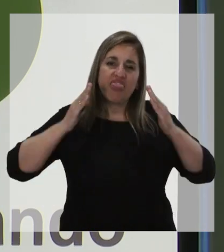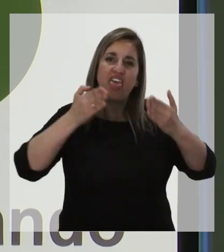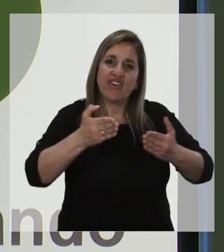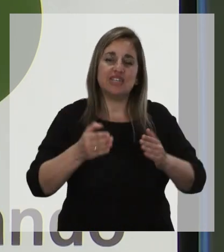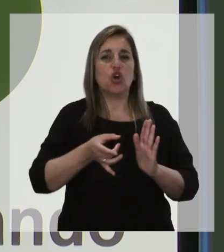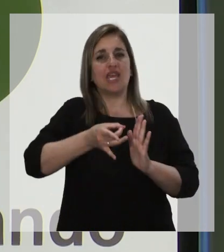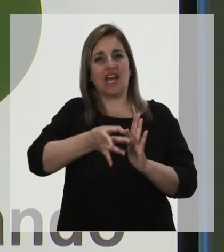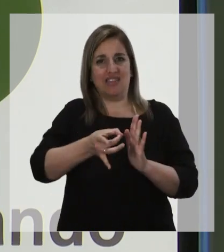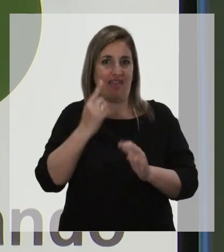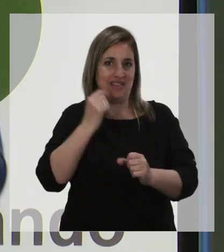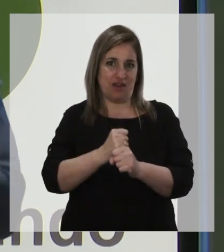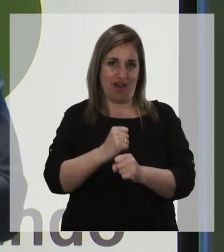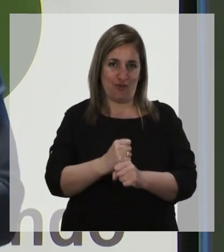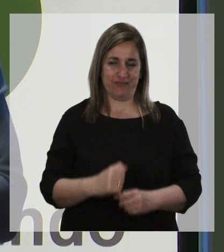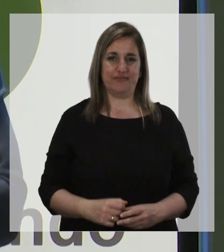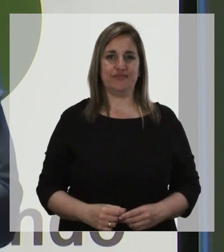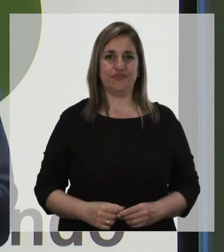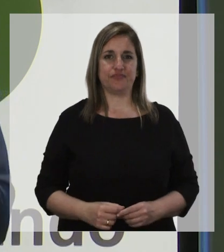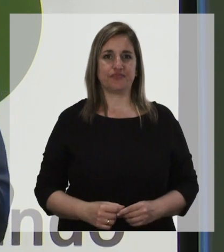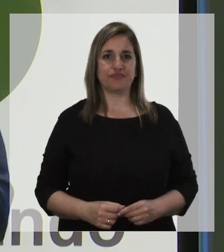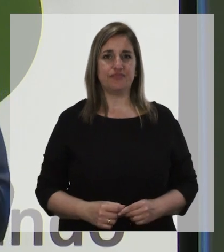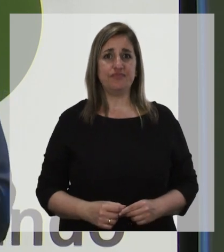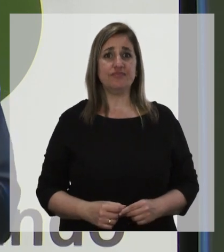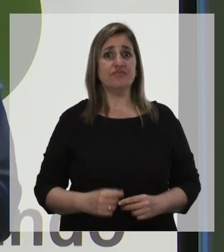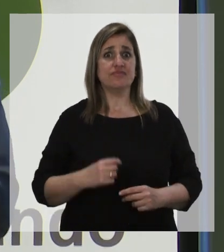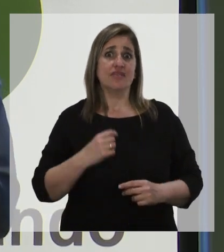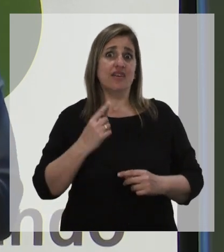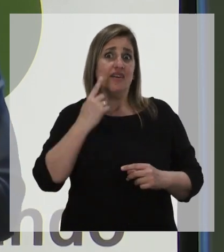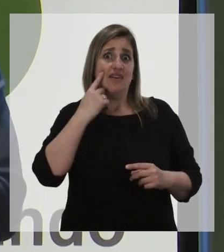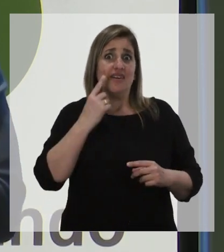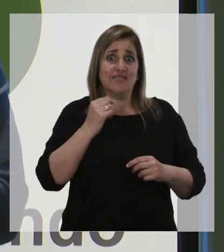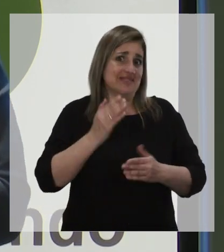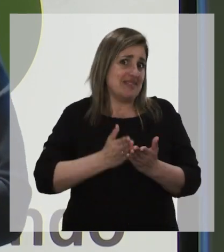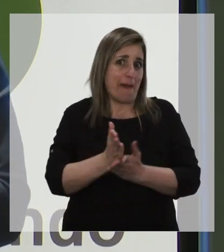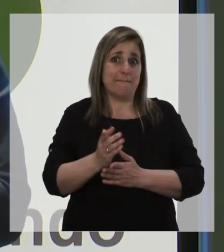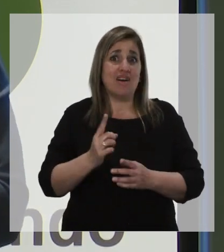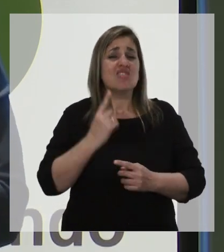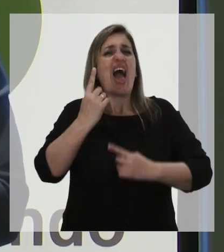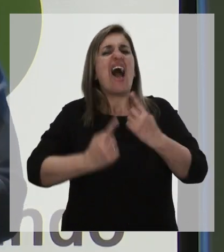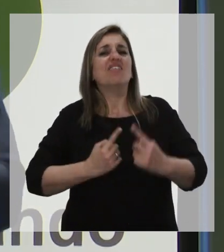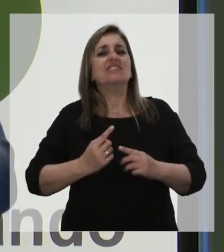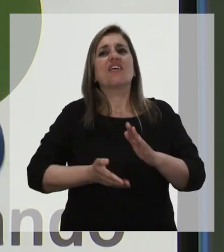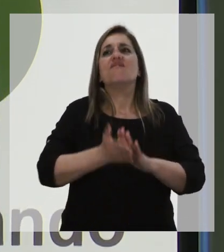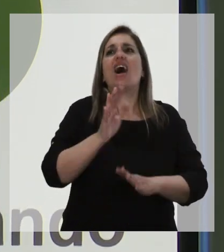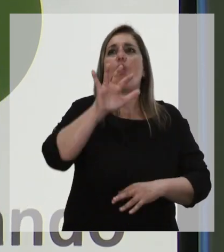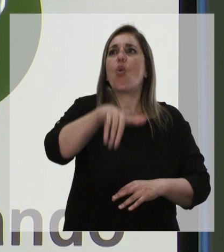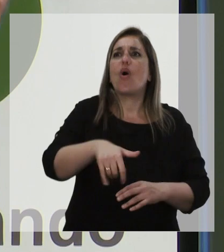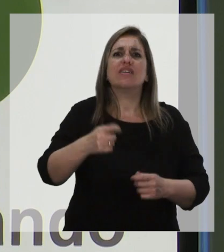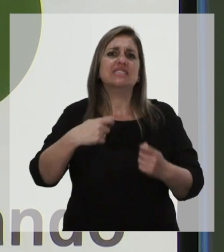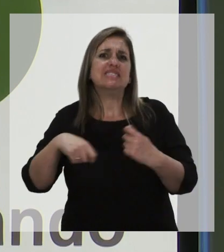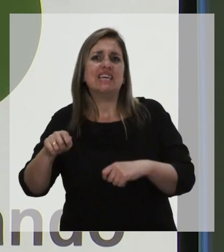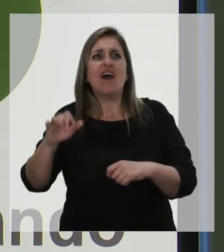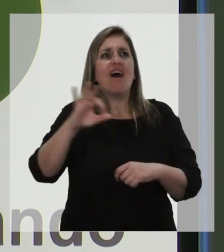es la dedicación y la calidad de lo que hace. Apelo a lo que conoce en el mundo. Que a veces vamos una